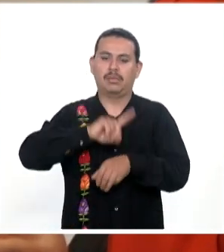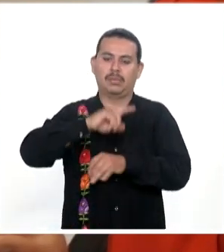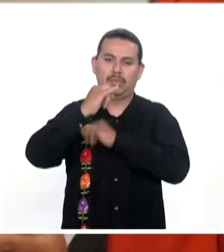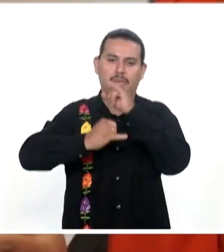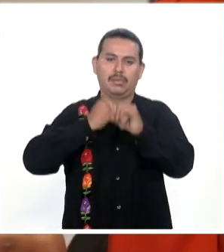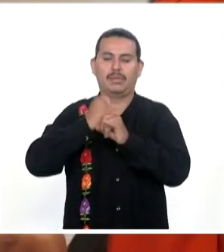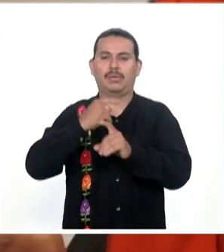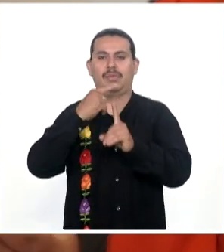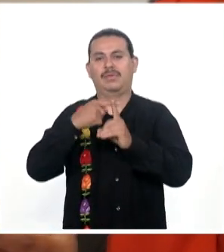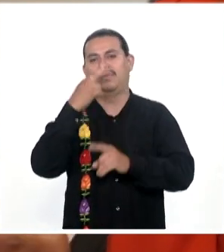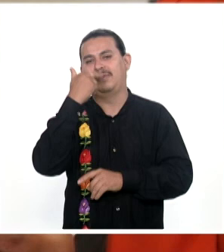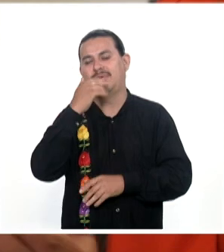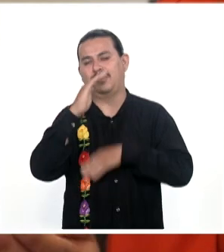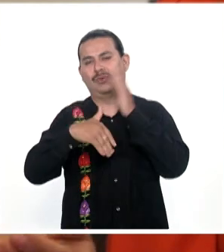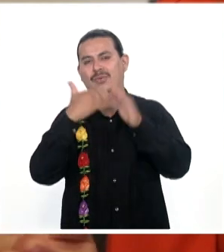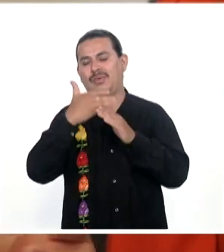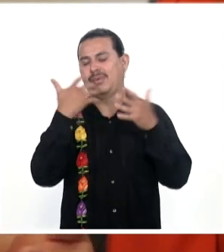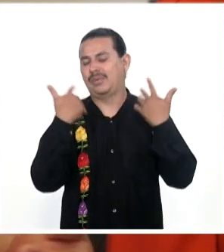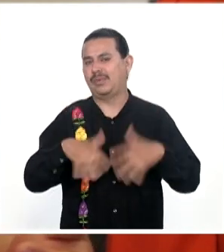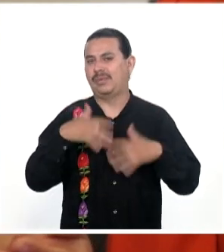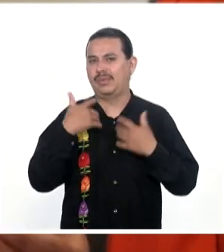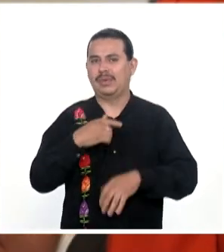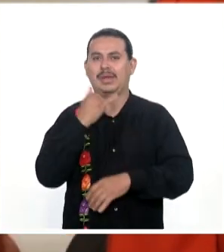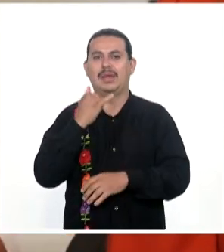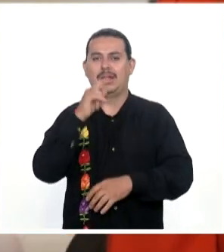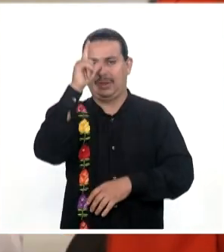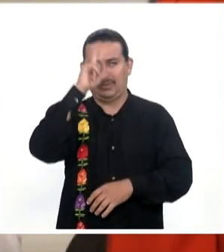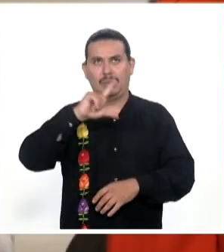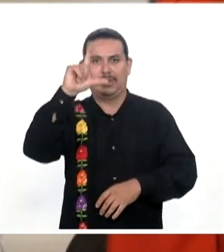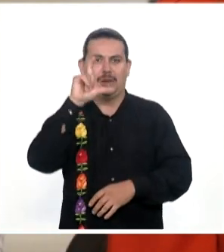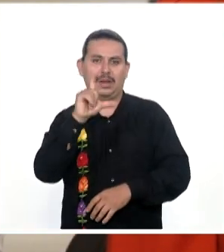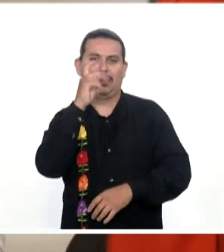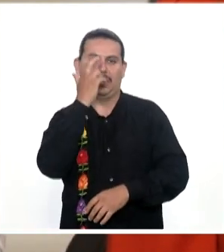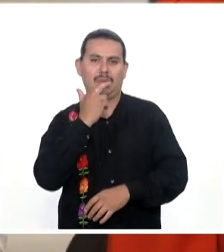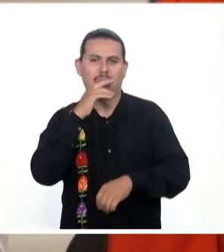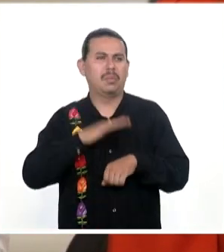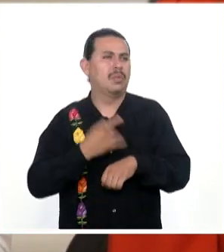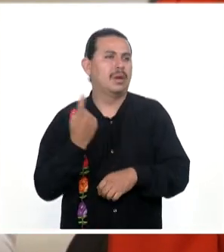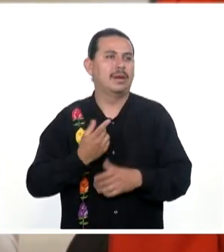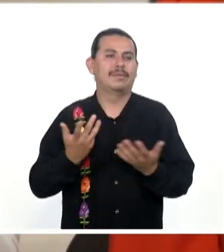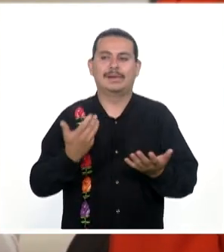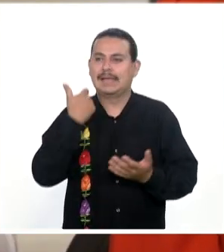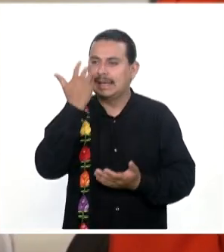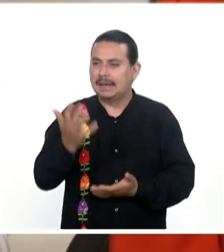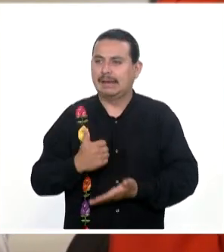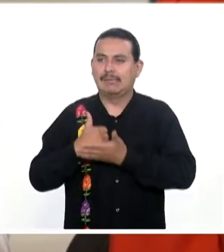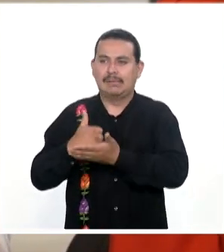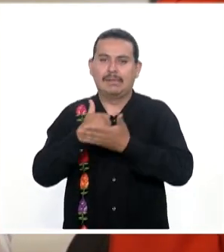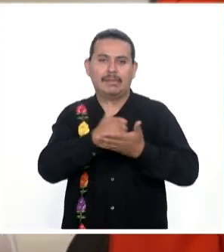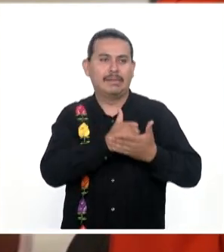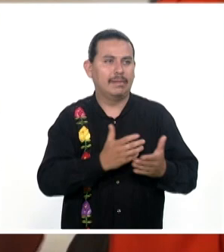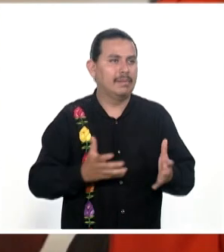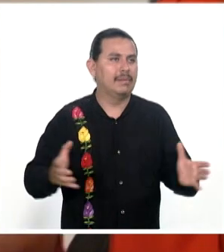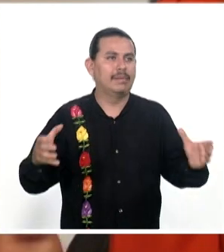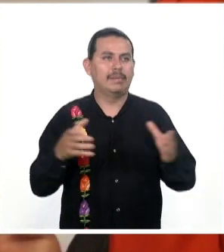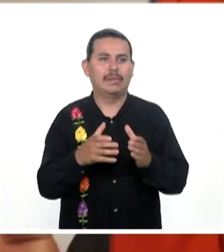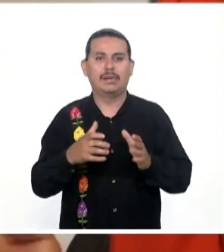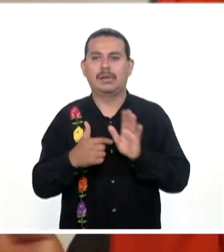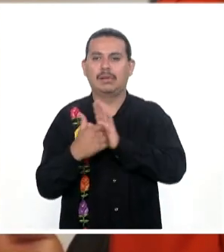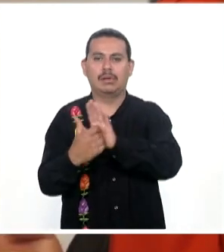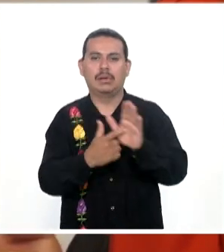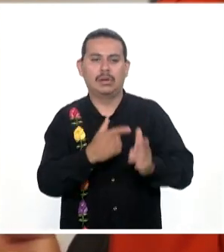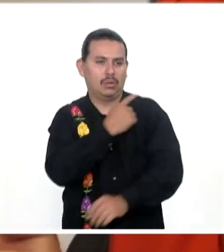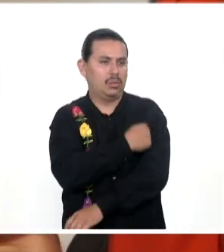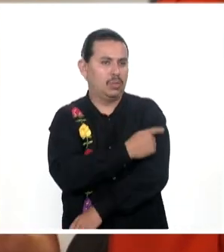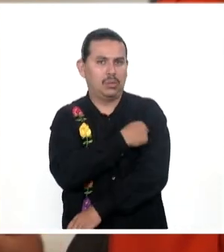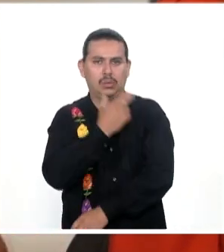la Cruz Roja A nivel mundial Y la Media Luna Roja ¿Por qué lo hacemos? Queremos Primero que nada Que se dé a conocer La